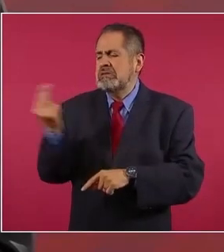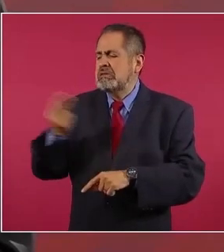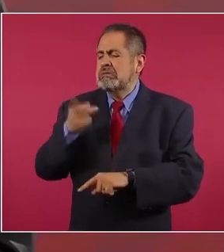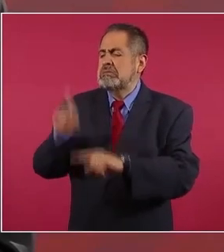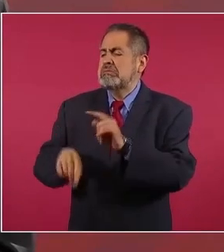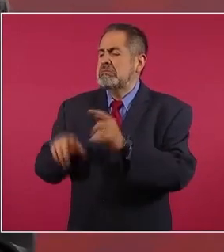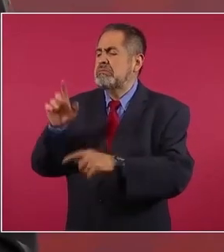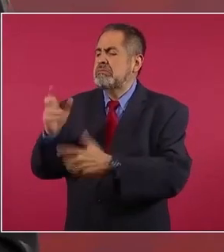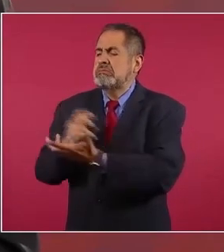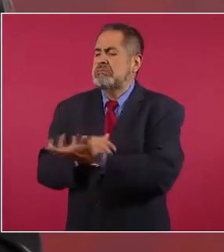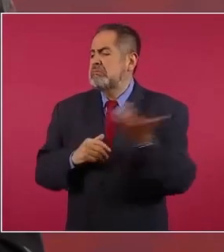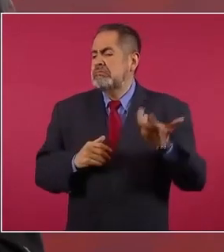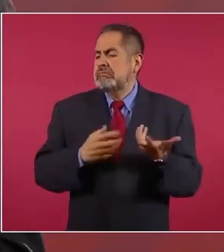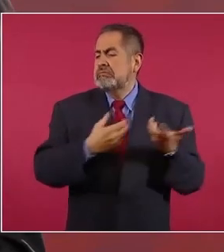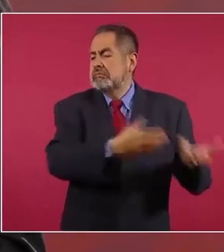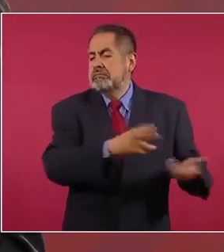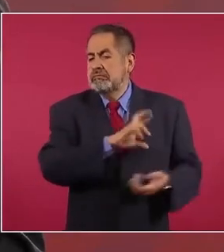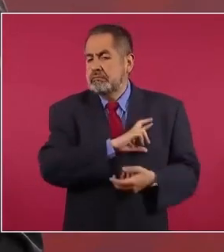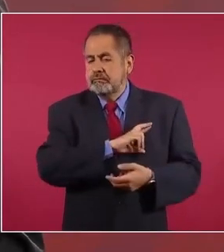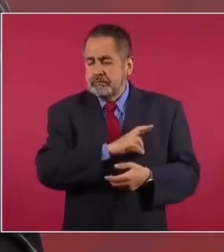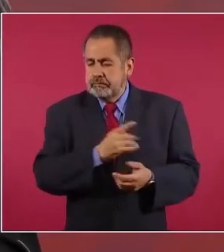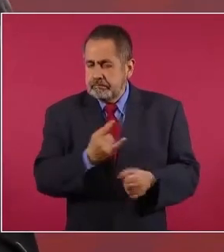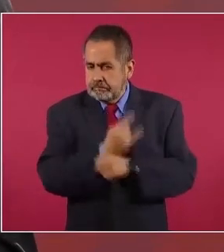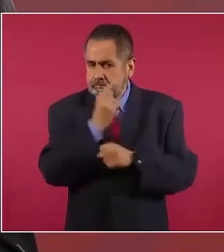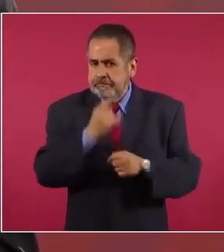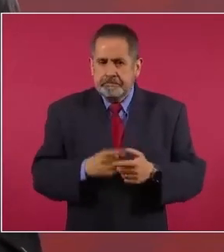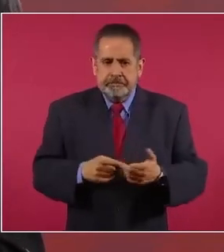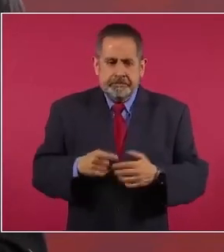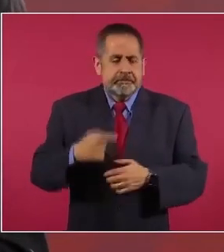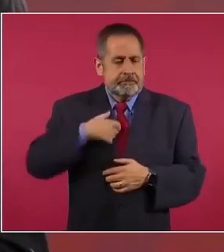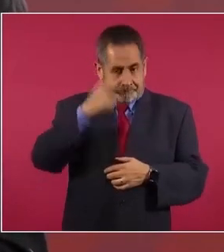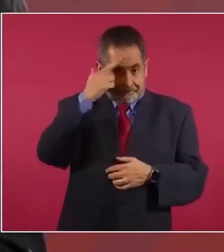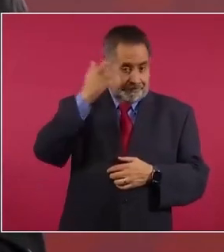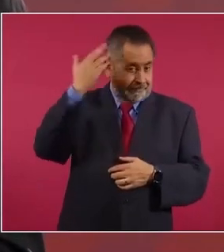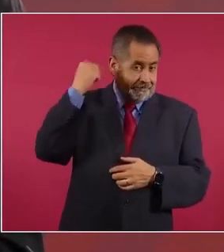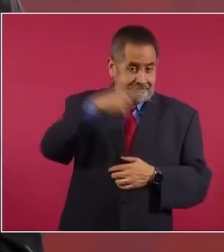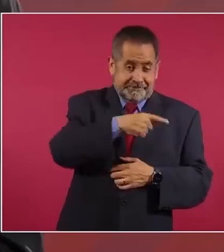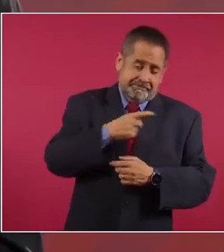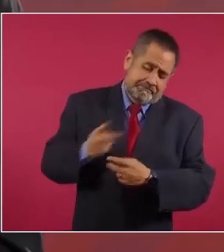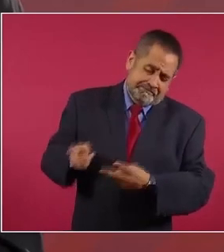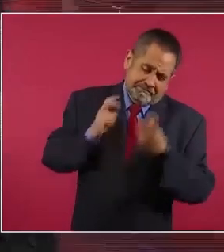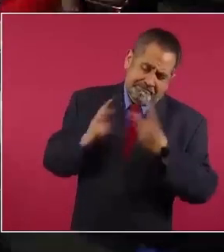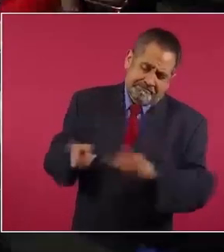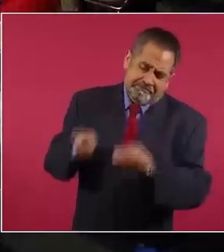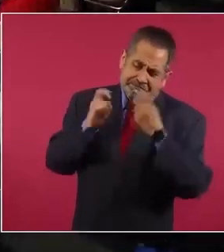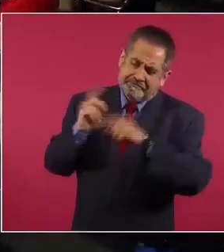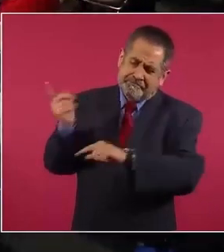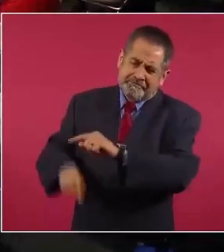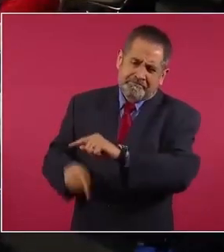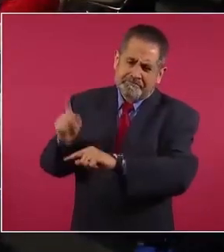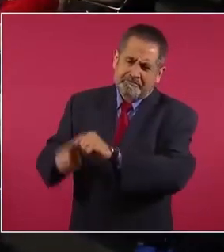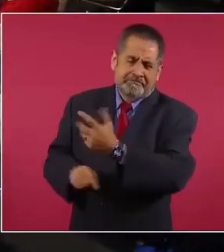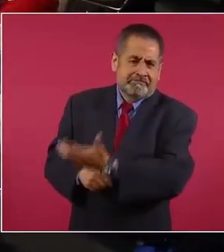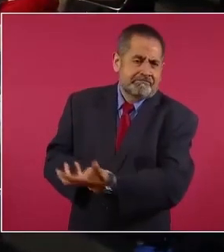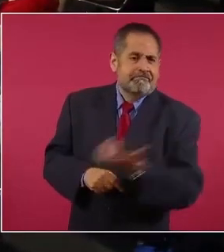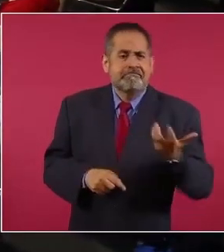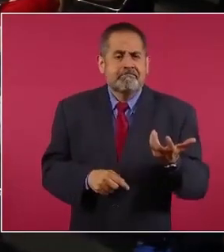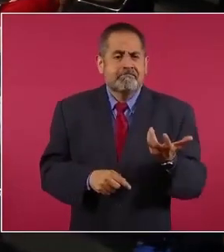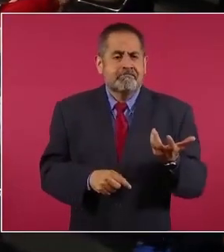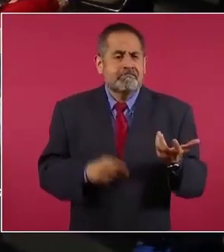todo el saqueo que llevaron que llevaron a cabo entonces estamos procurando